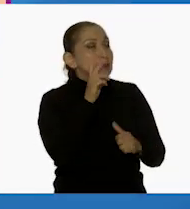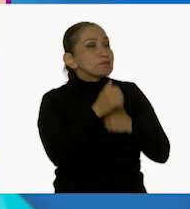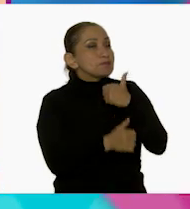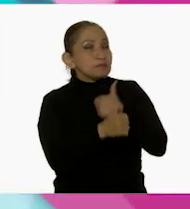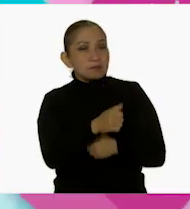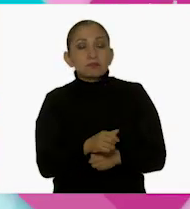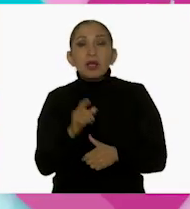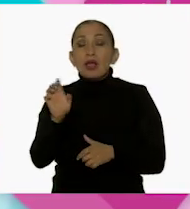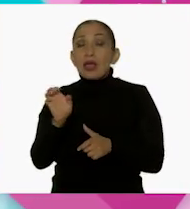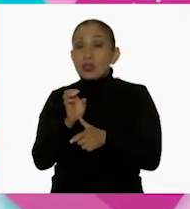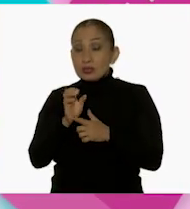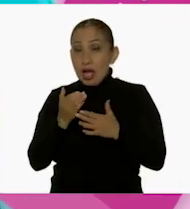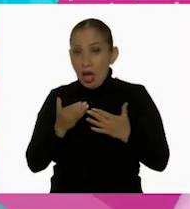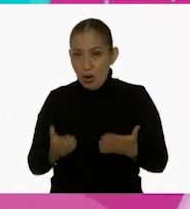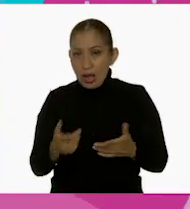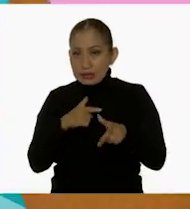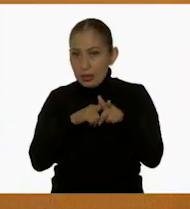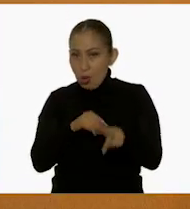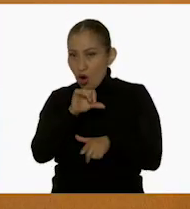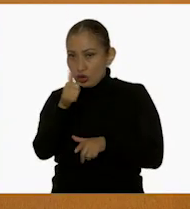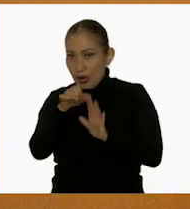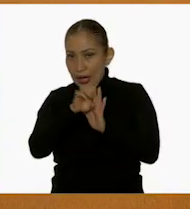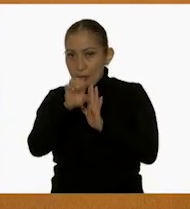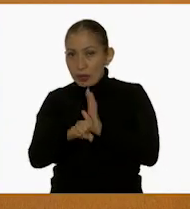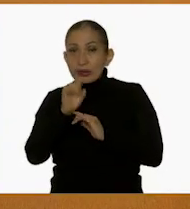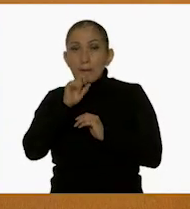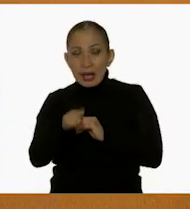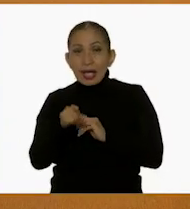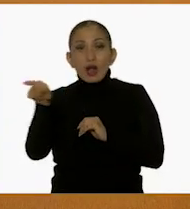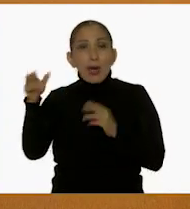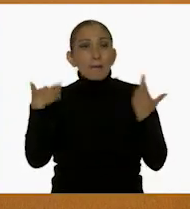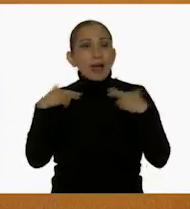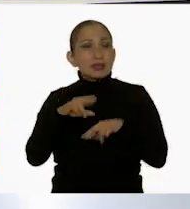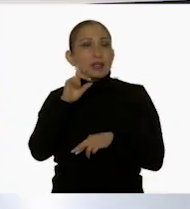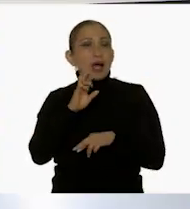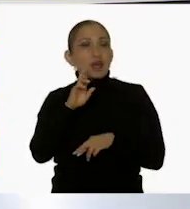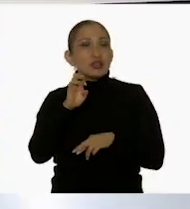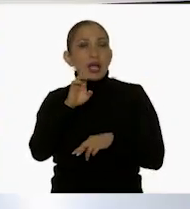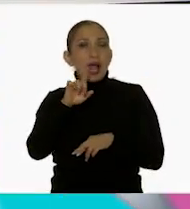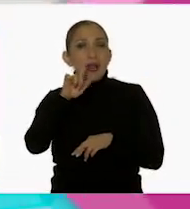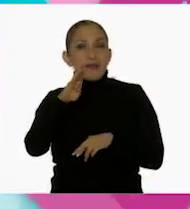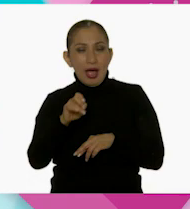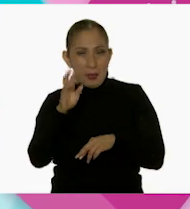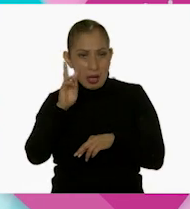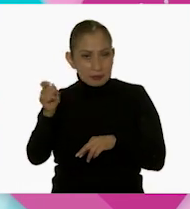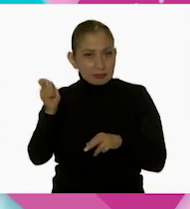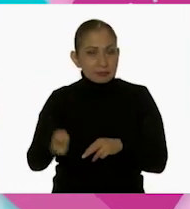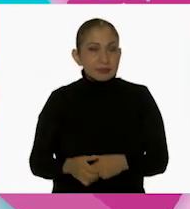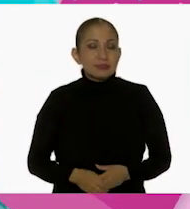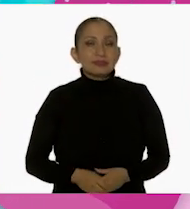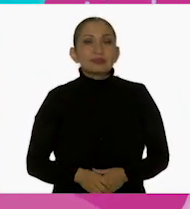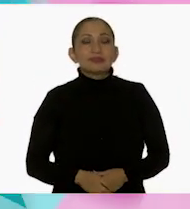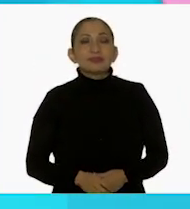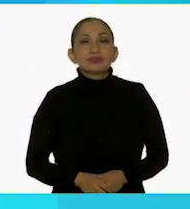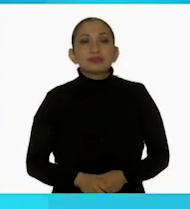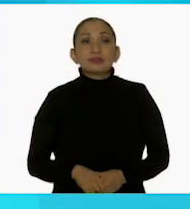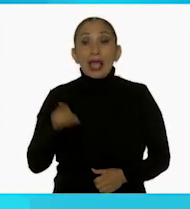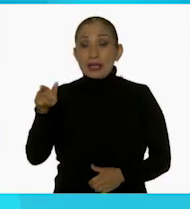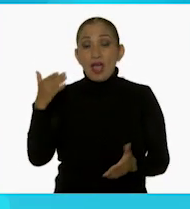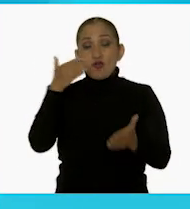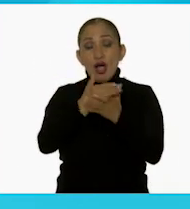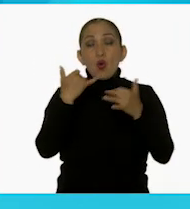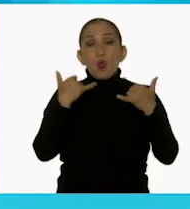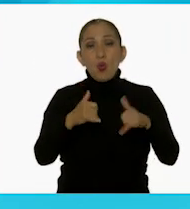Ok. Entonces, ¿qué les parece si entonces seguimos con otro ejemplo que también trabajamos con la maestra Rosalba? Me parece muy bien. Vamos. Vamos. Ella fue a la